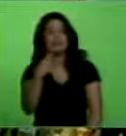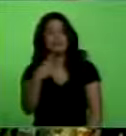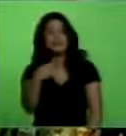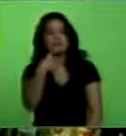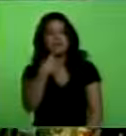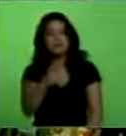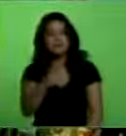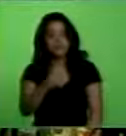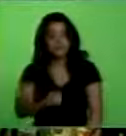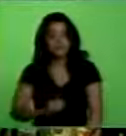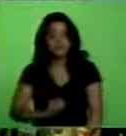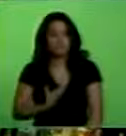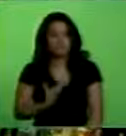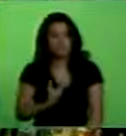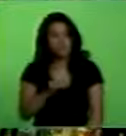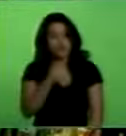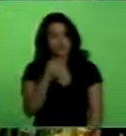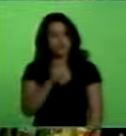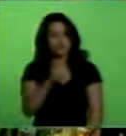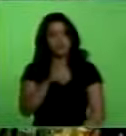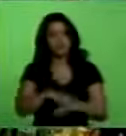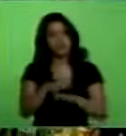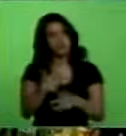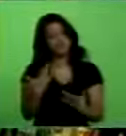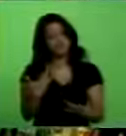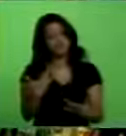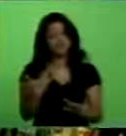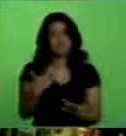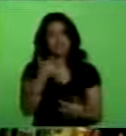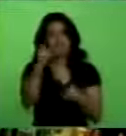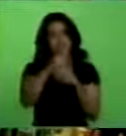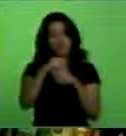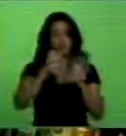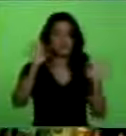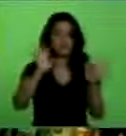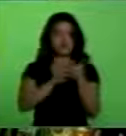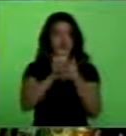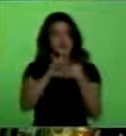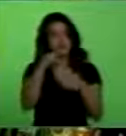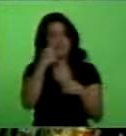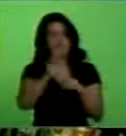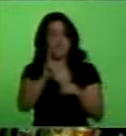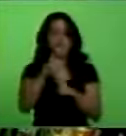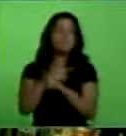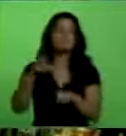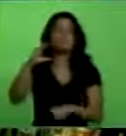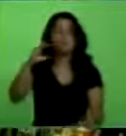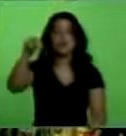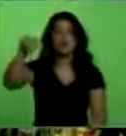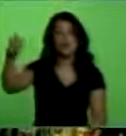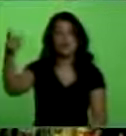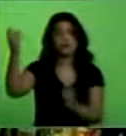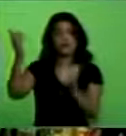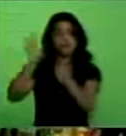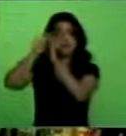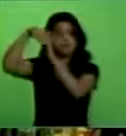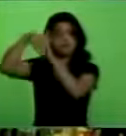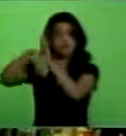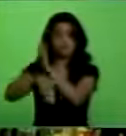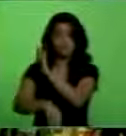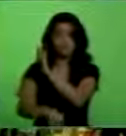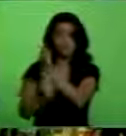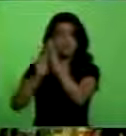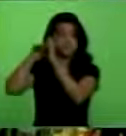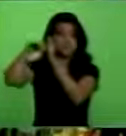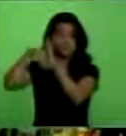expresión que nos sale del alma porque es muy fuerte, pero CNN está en la desgadencia moral